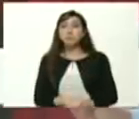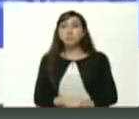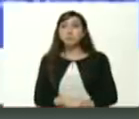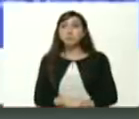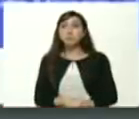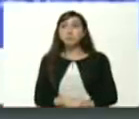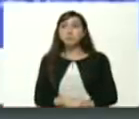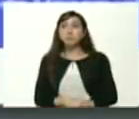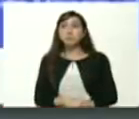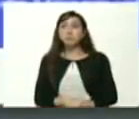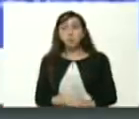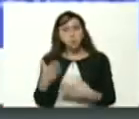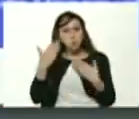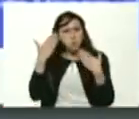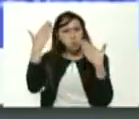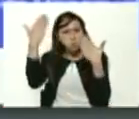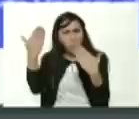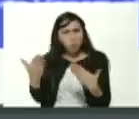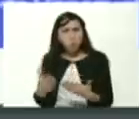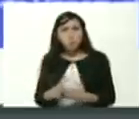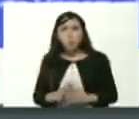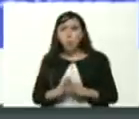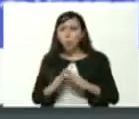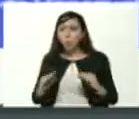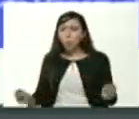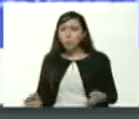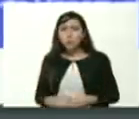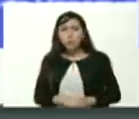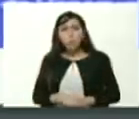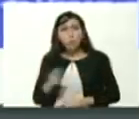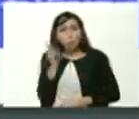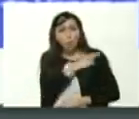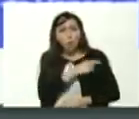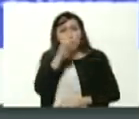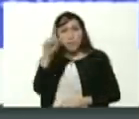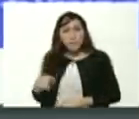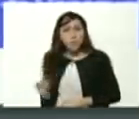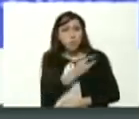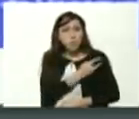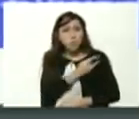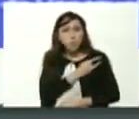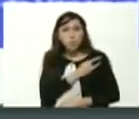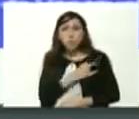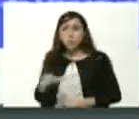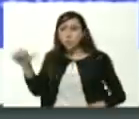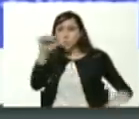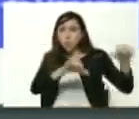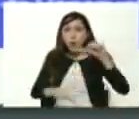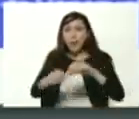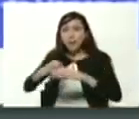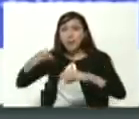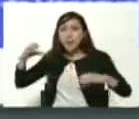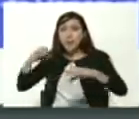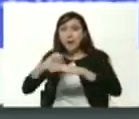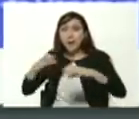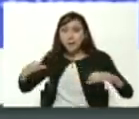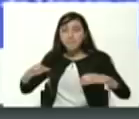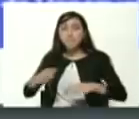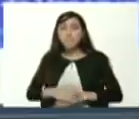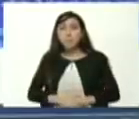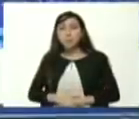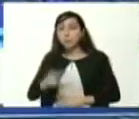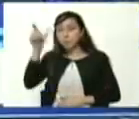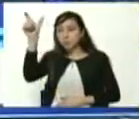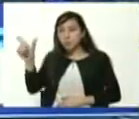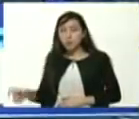mi saludo al rector de la Universidad Nacional Experimental del Transporte vicealmiranta